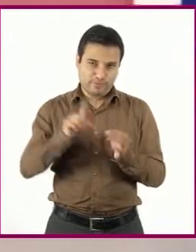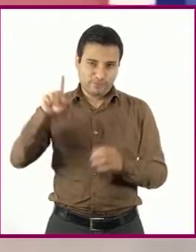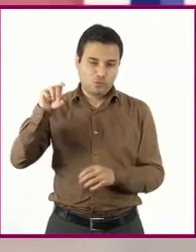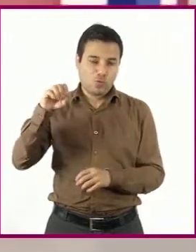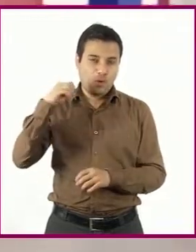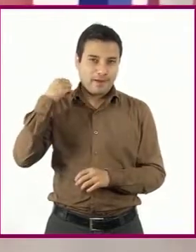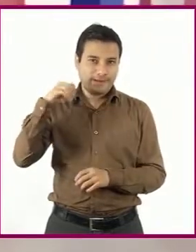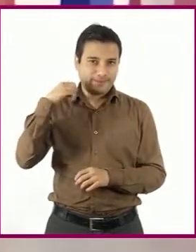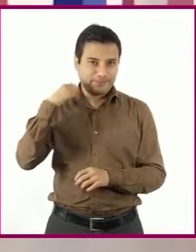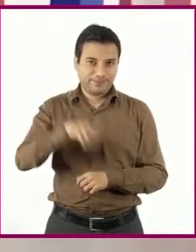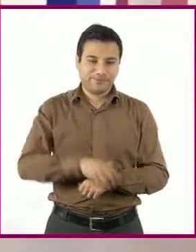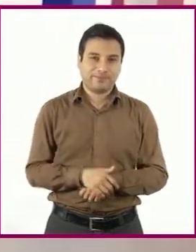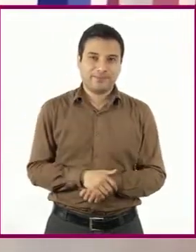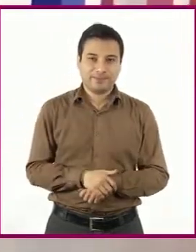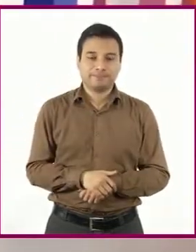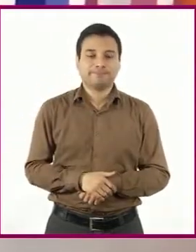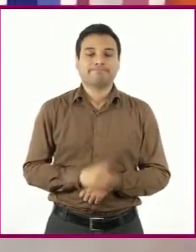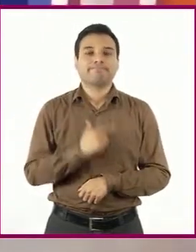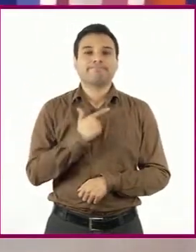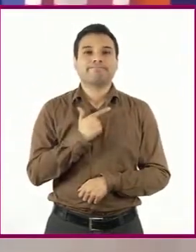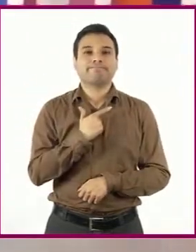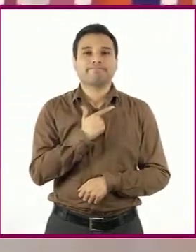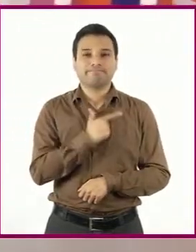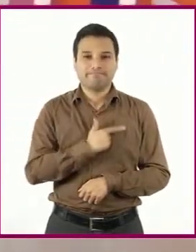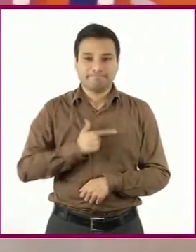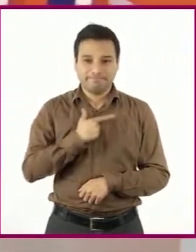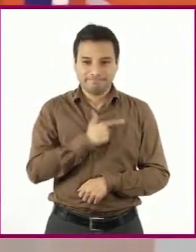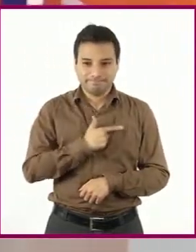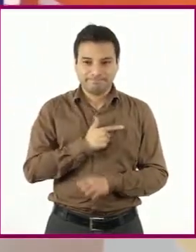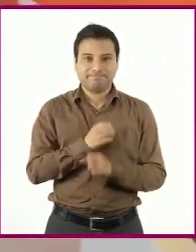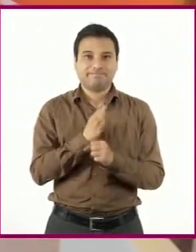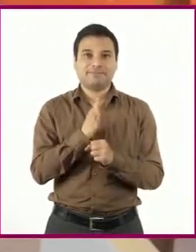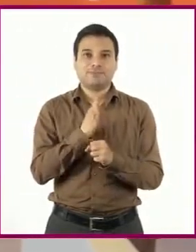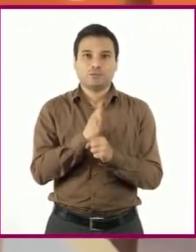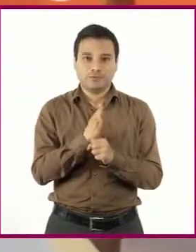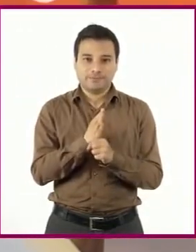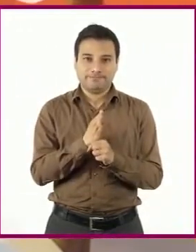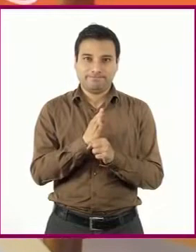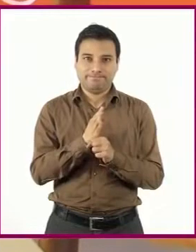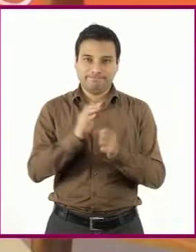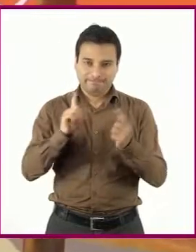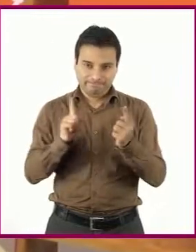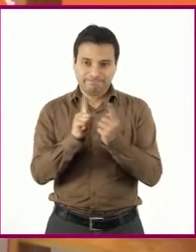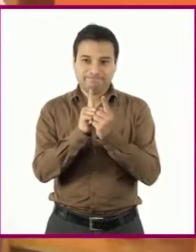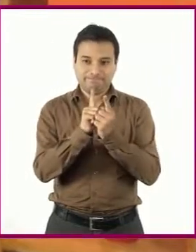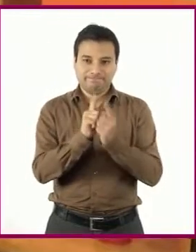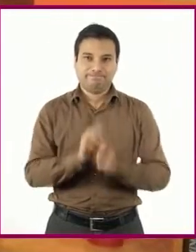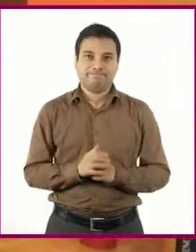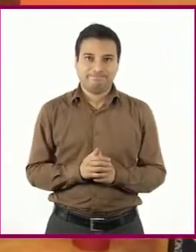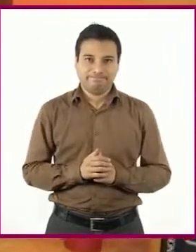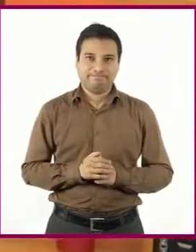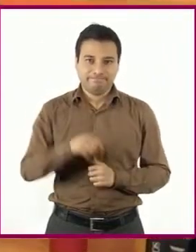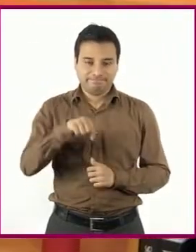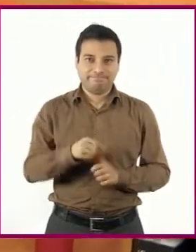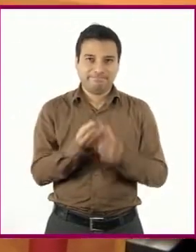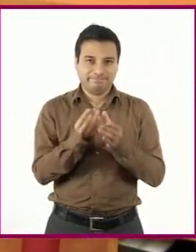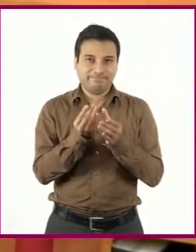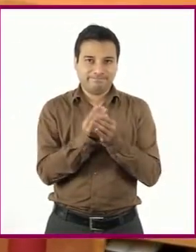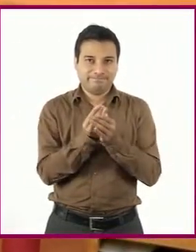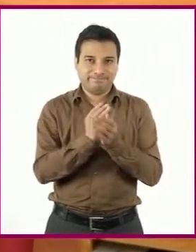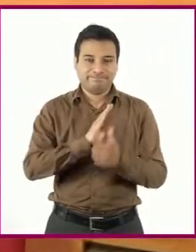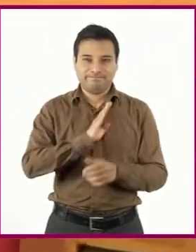efectivamente, es un gusto enorme encontrarnos por aquí en una sesión más de Lengua Materna 3.